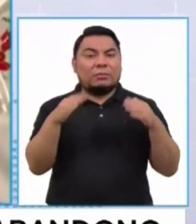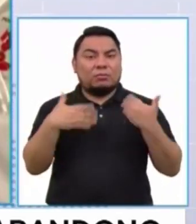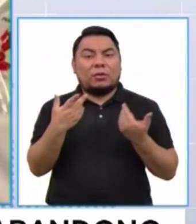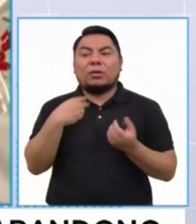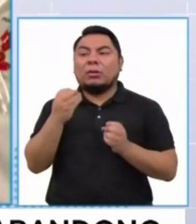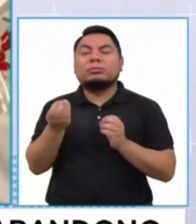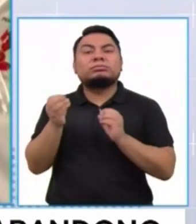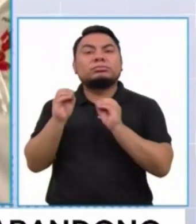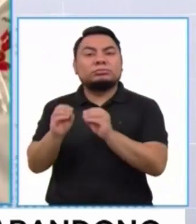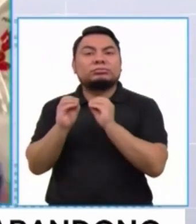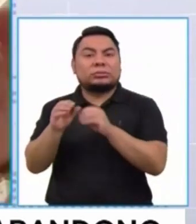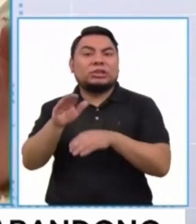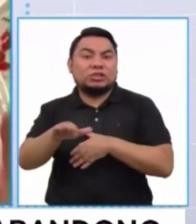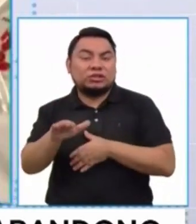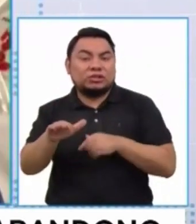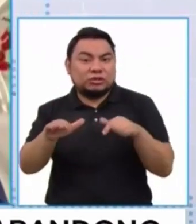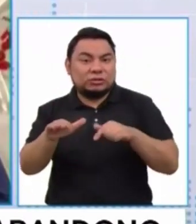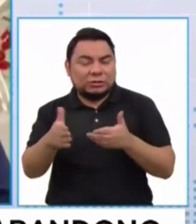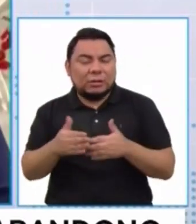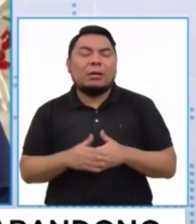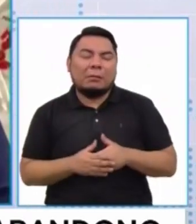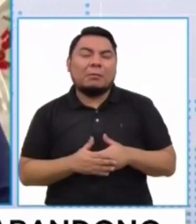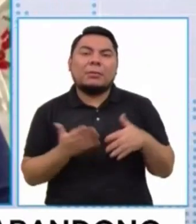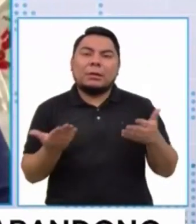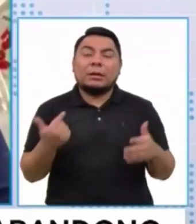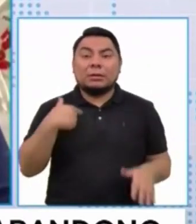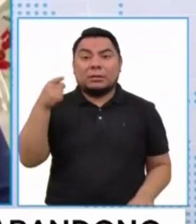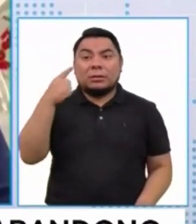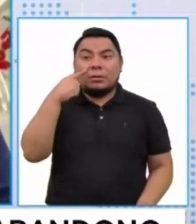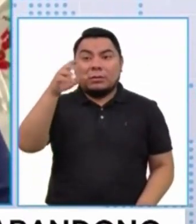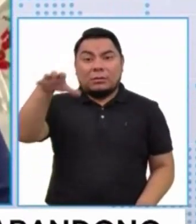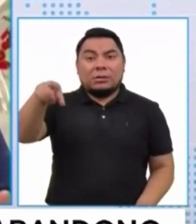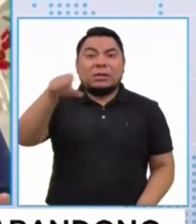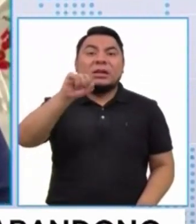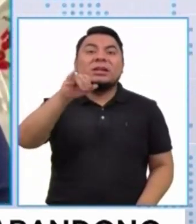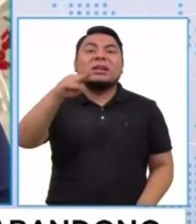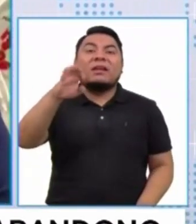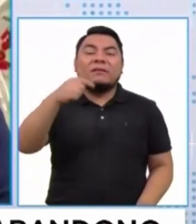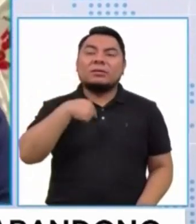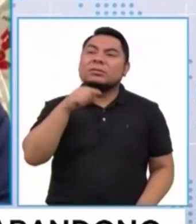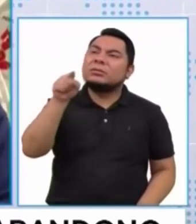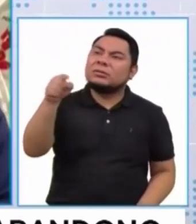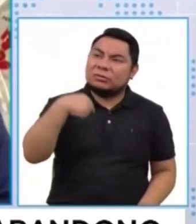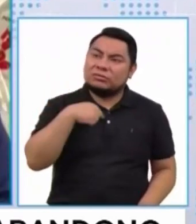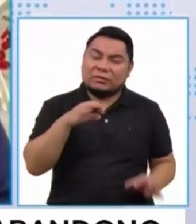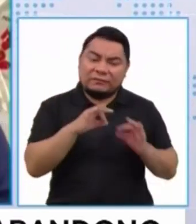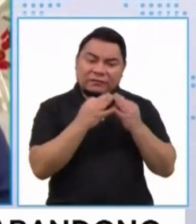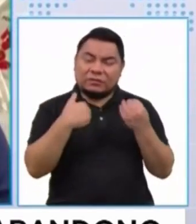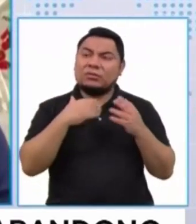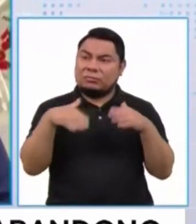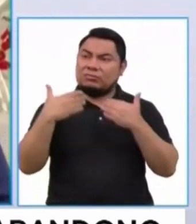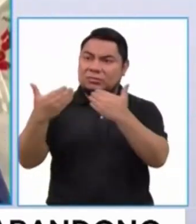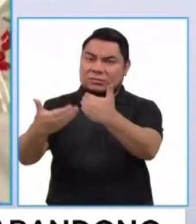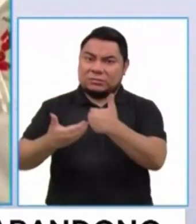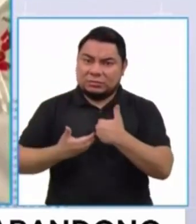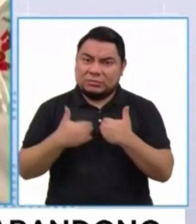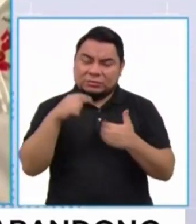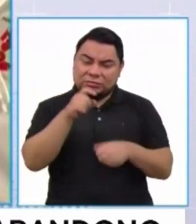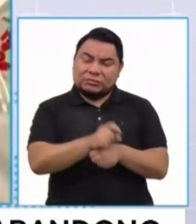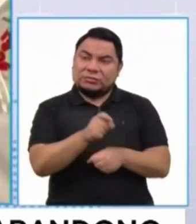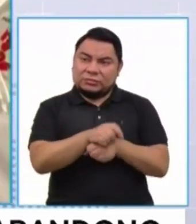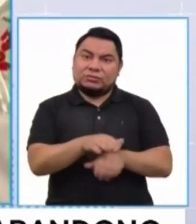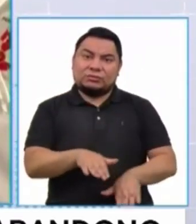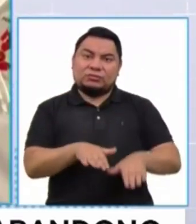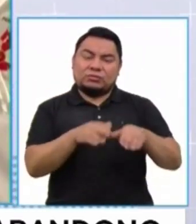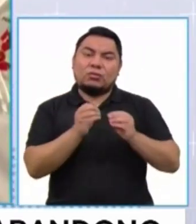Entonces, señores de INAVIF, yo quiero ser una familia acogedora. Entonces, ¿cómo es